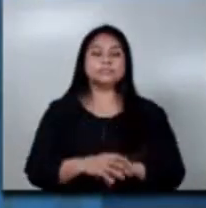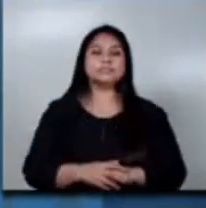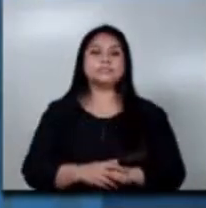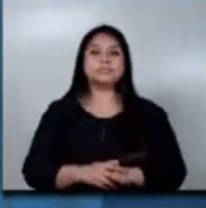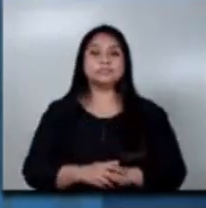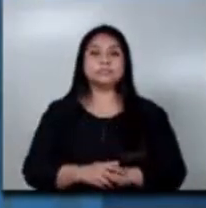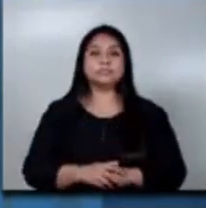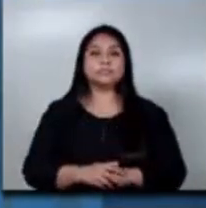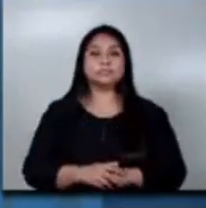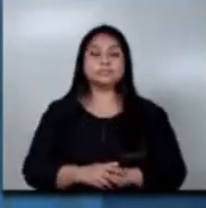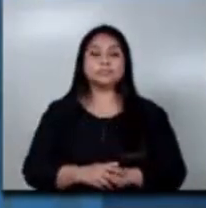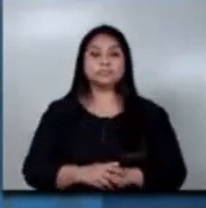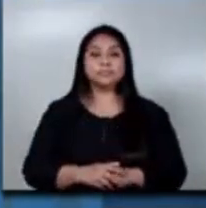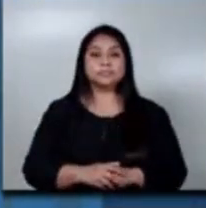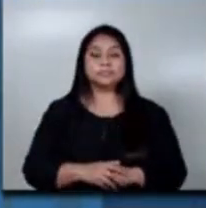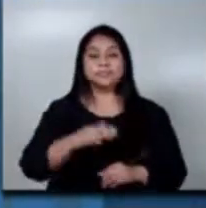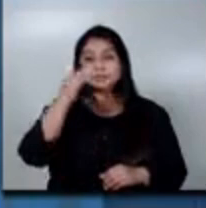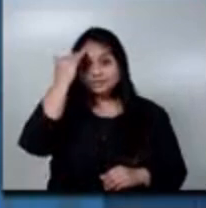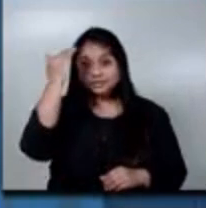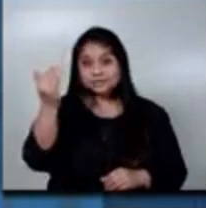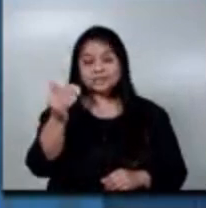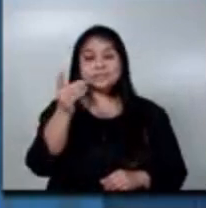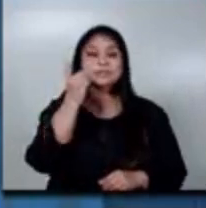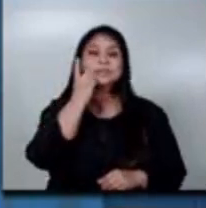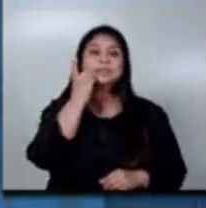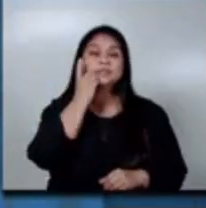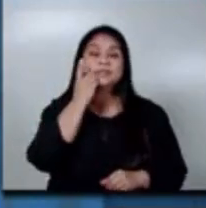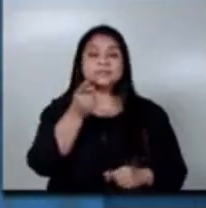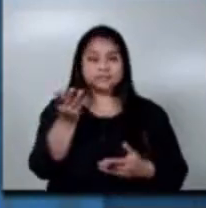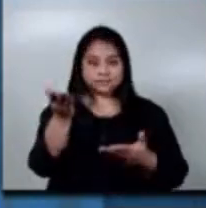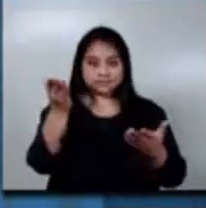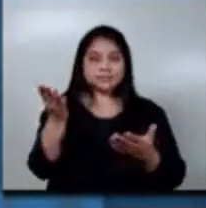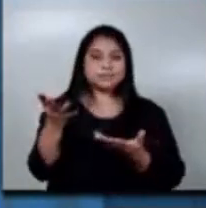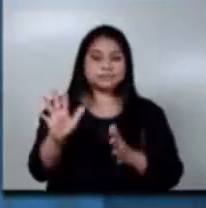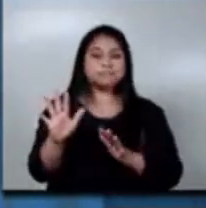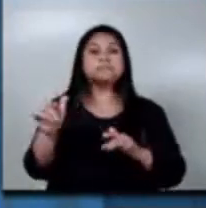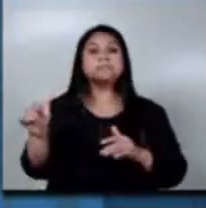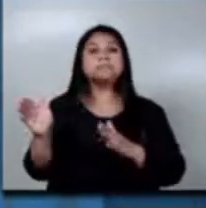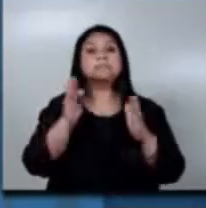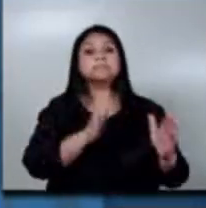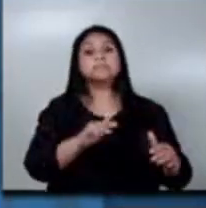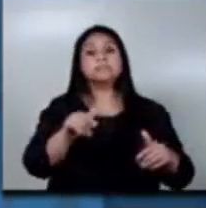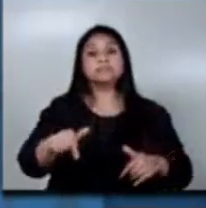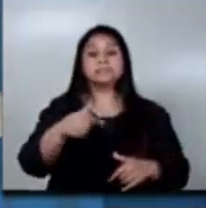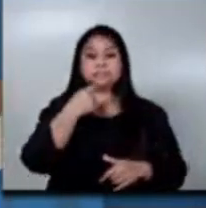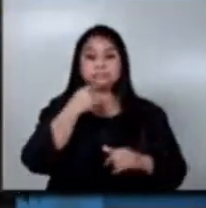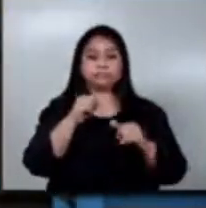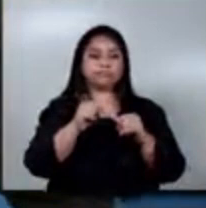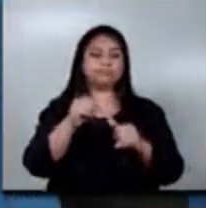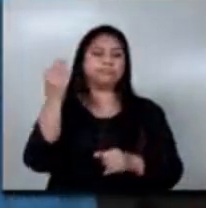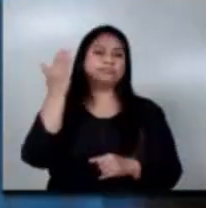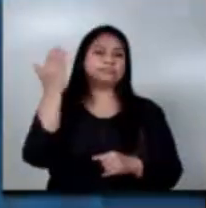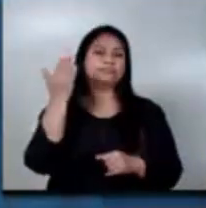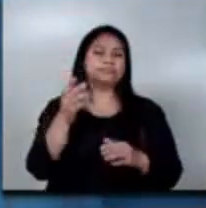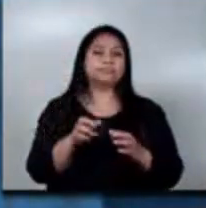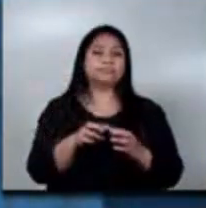Alimentación MAGA. Gracias, estimado director. Puede pasar a su lugar. Vamos a seguir ahora con esta conferencia de